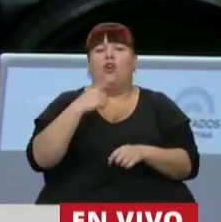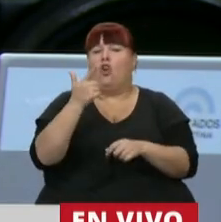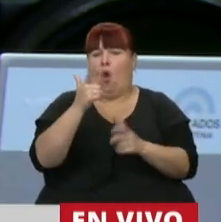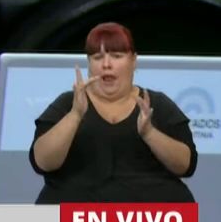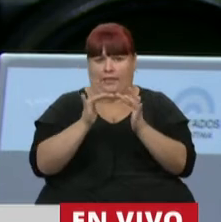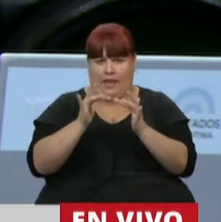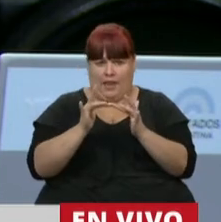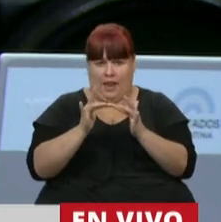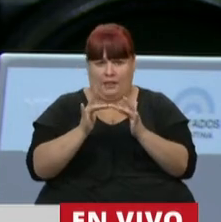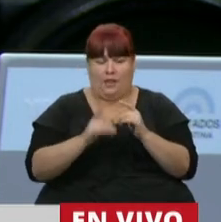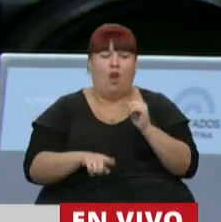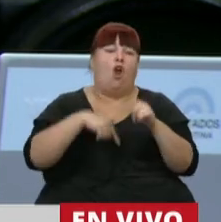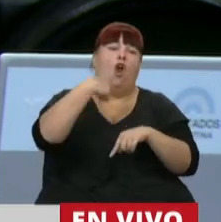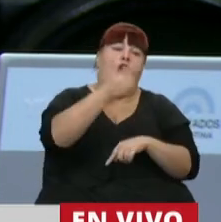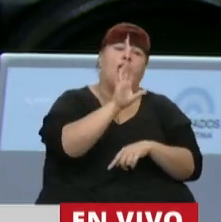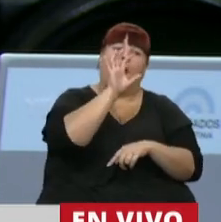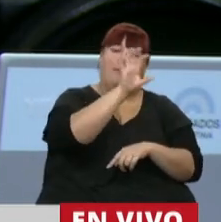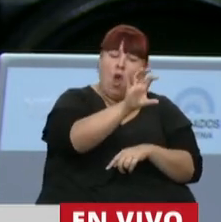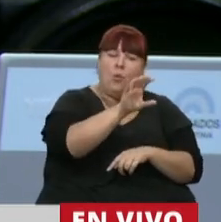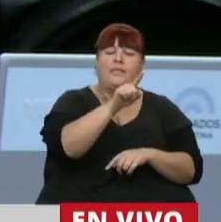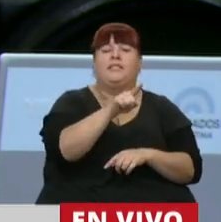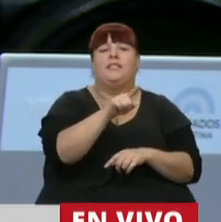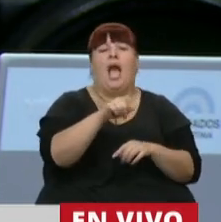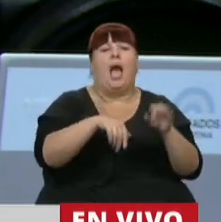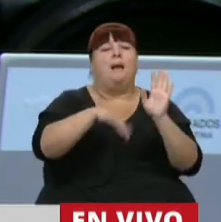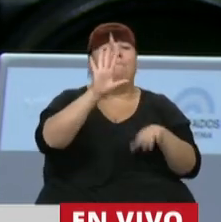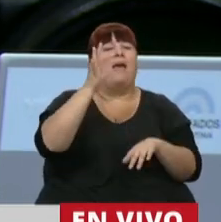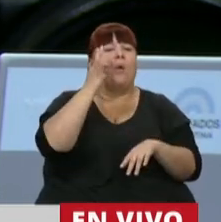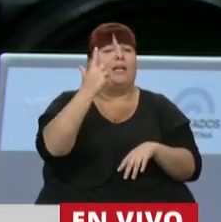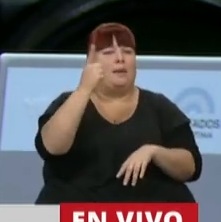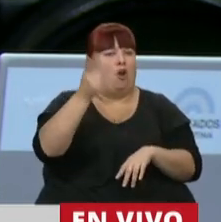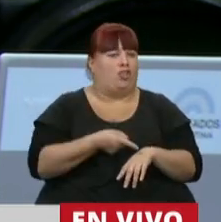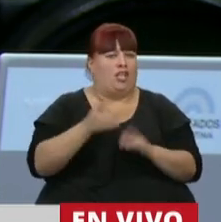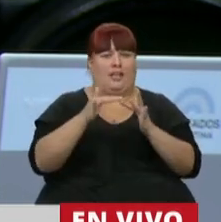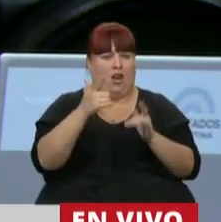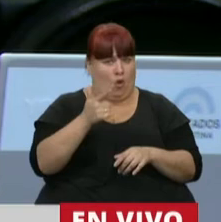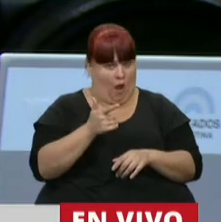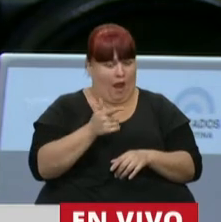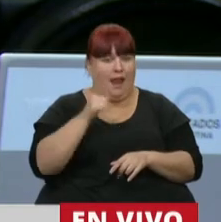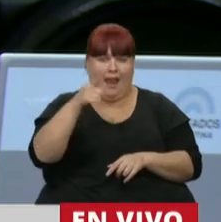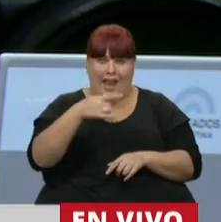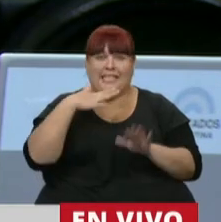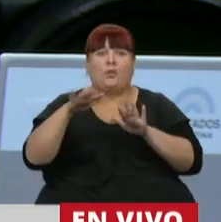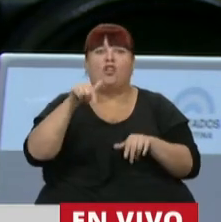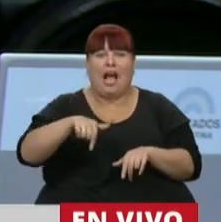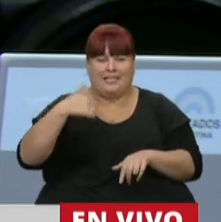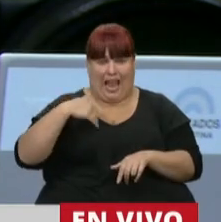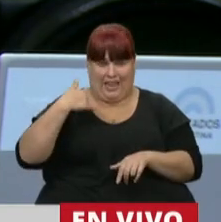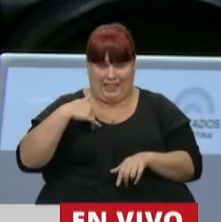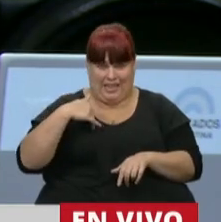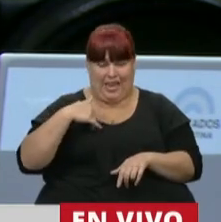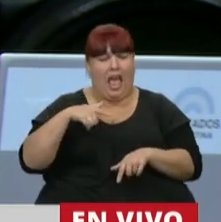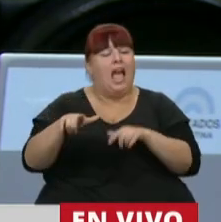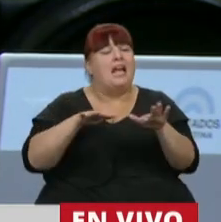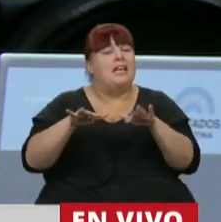a Internet. Hay otras provincias donde supera el 43%. Esta es la realidad que tenemos en Argentina,